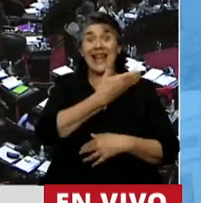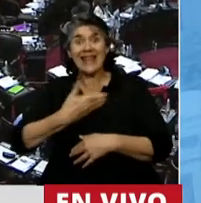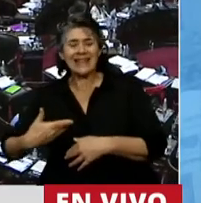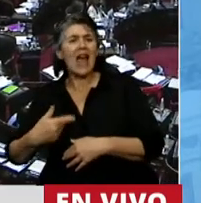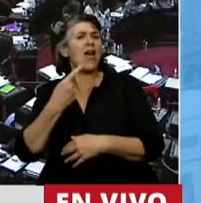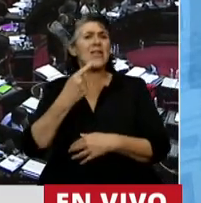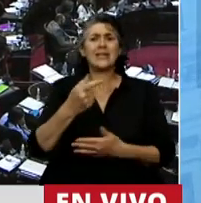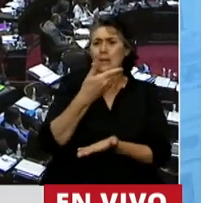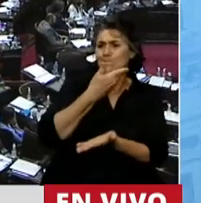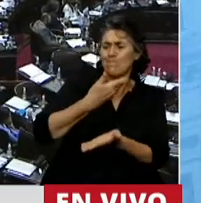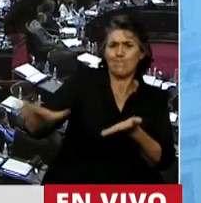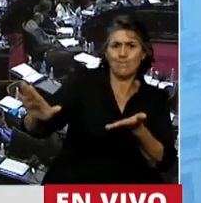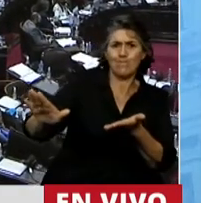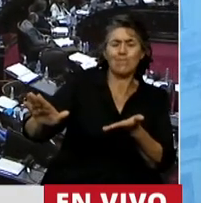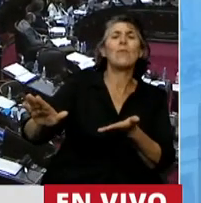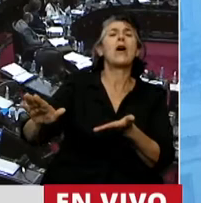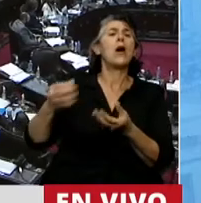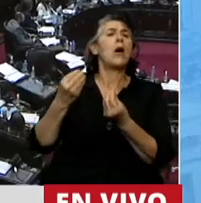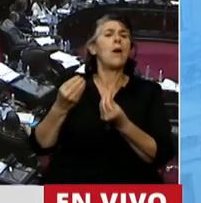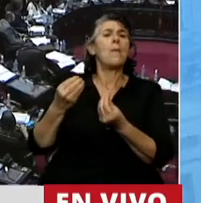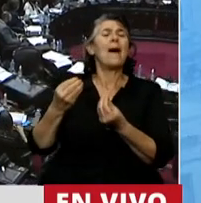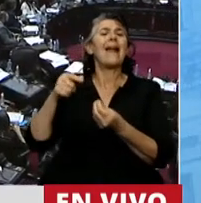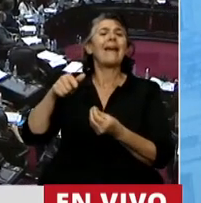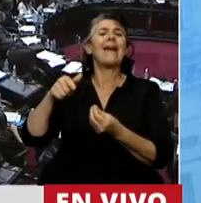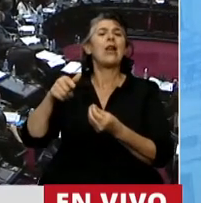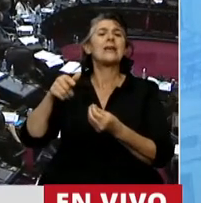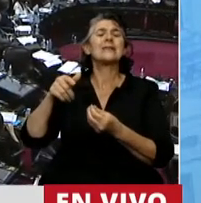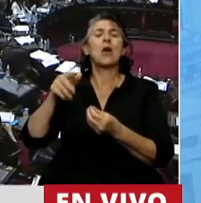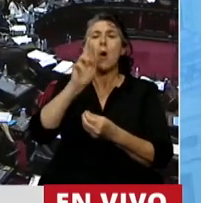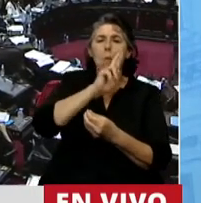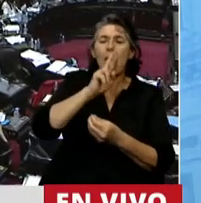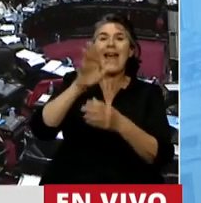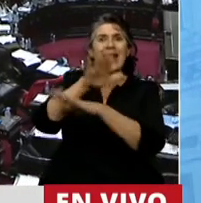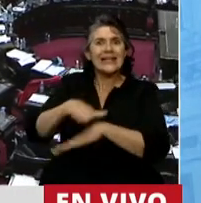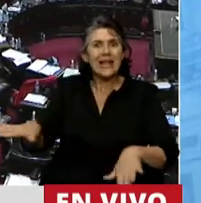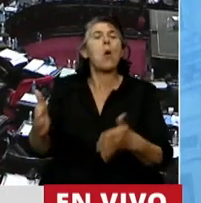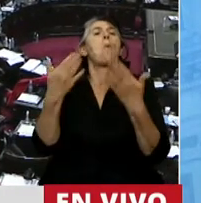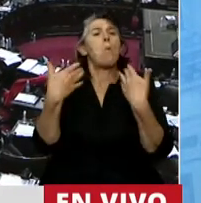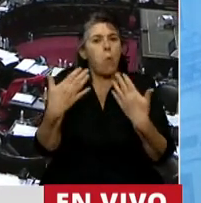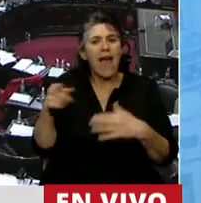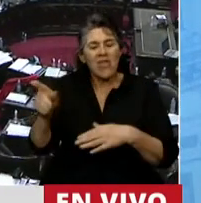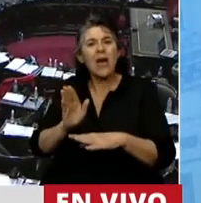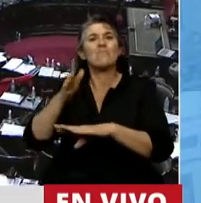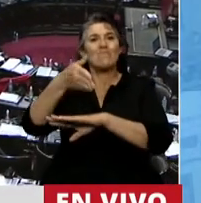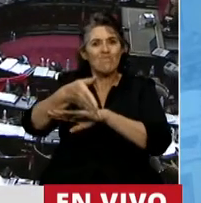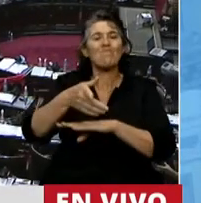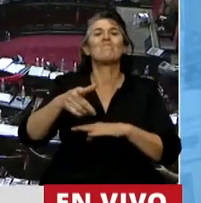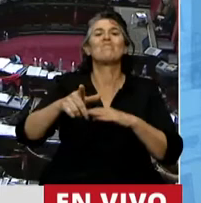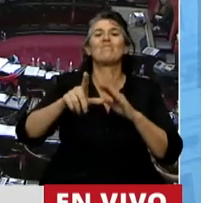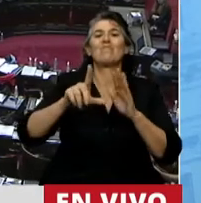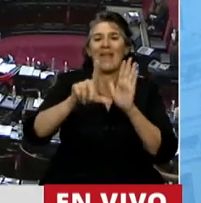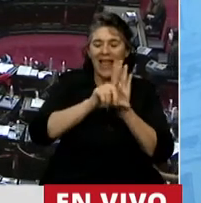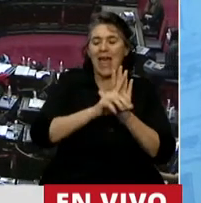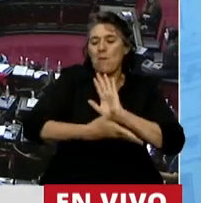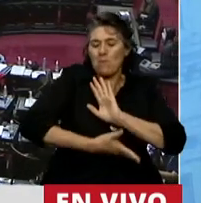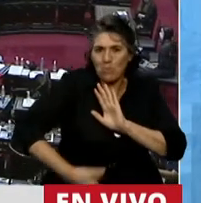existentes al acceso efectivo de las mujeres y niñas a un aborto sin riesgo ilegal. Y así